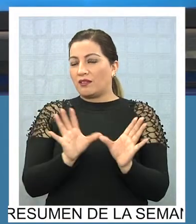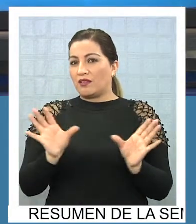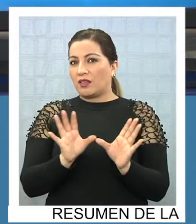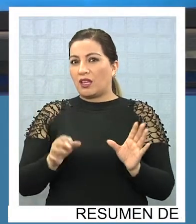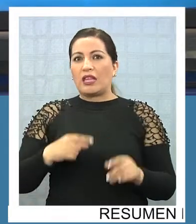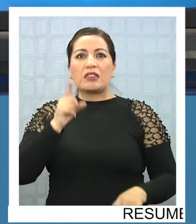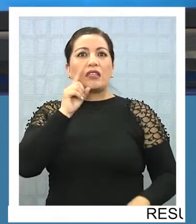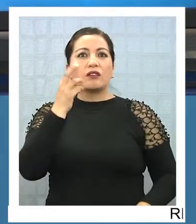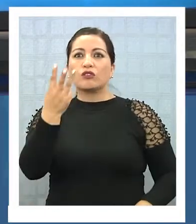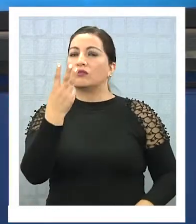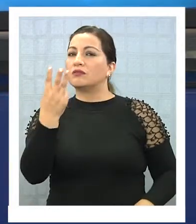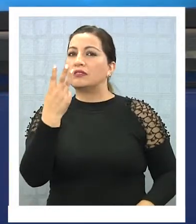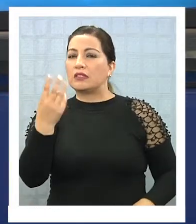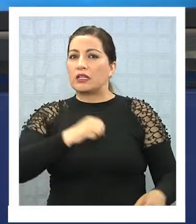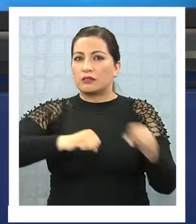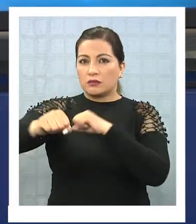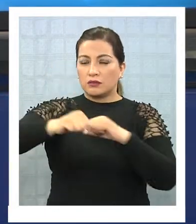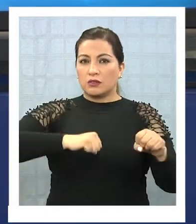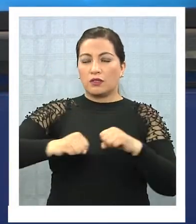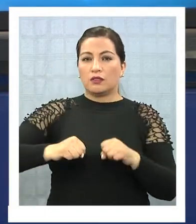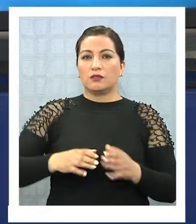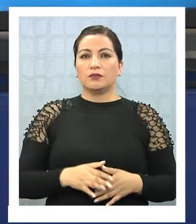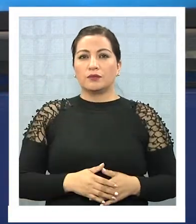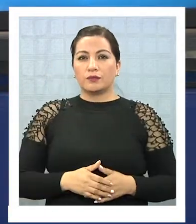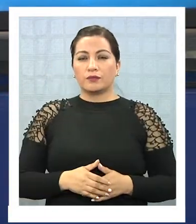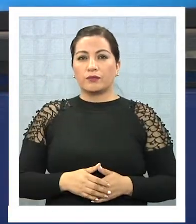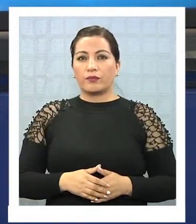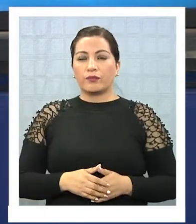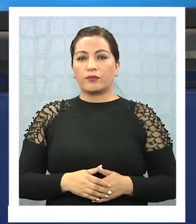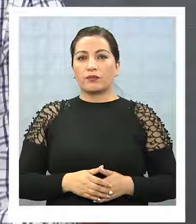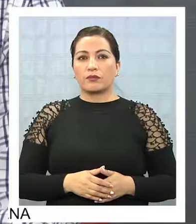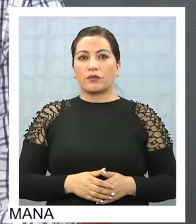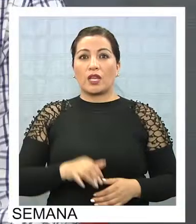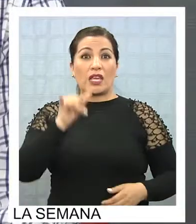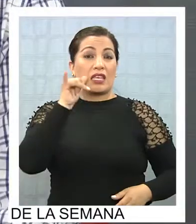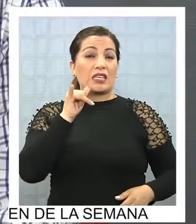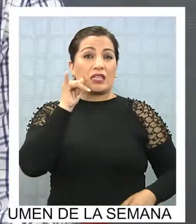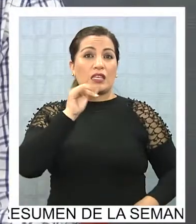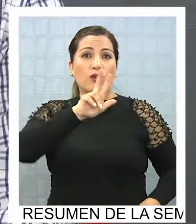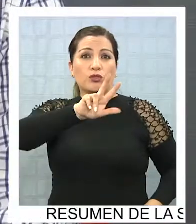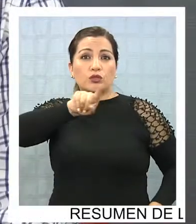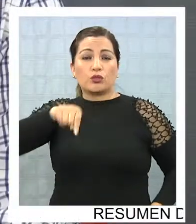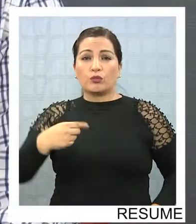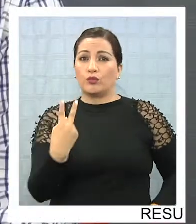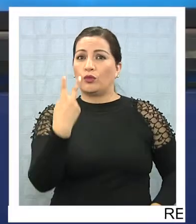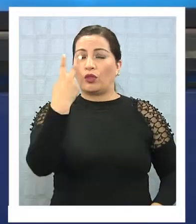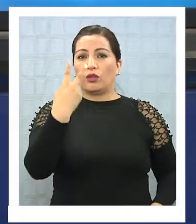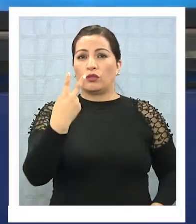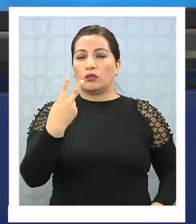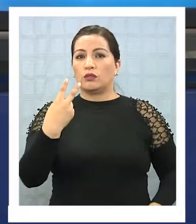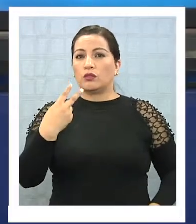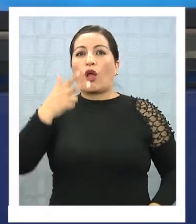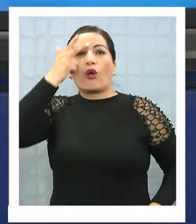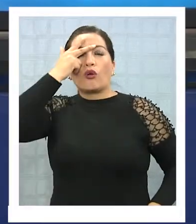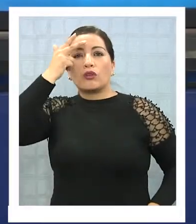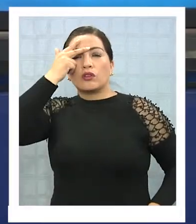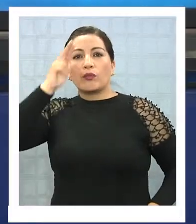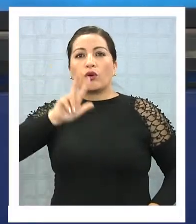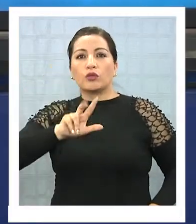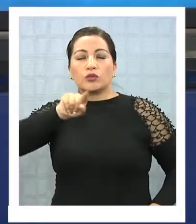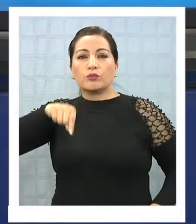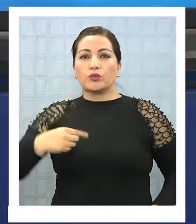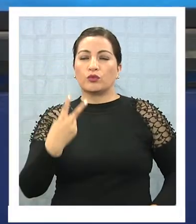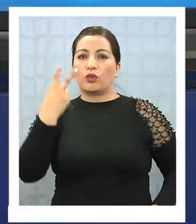tres terremotos entremedios, que son el de Iquique, que fue 8.2, el de Coquimbo, que fue 8.4, con tsunami en la vida de